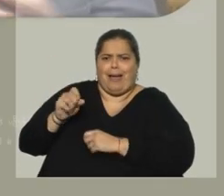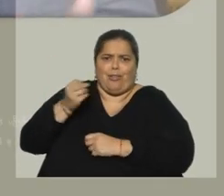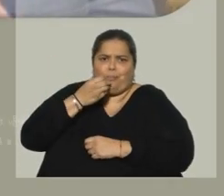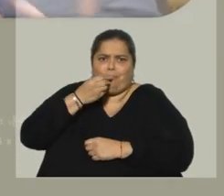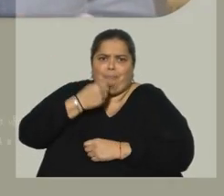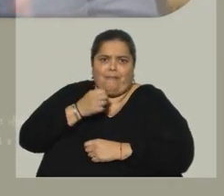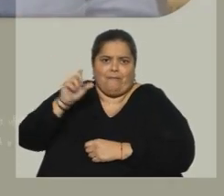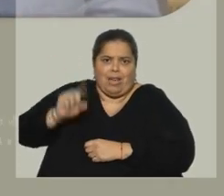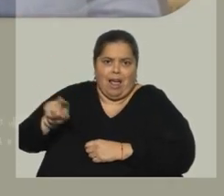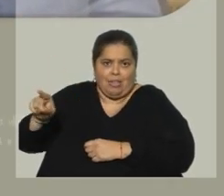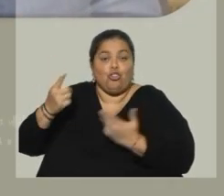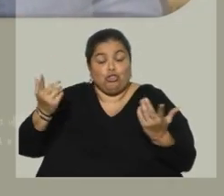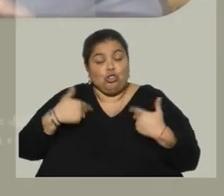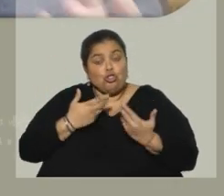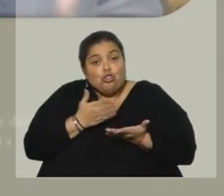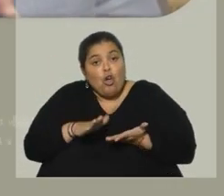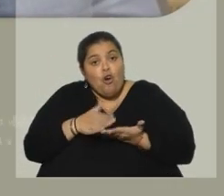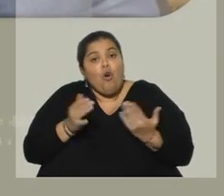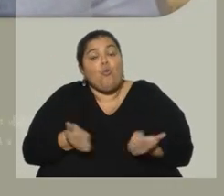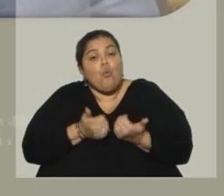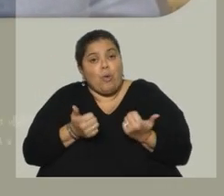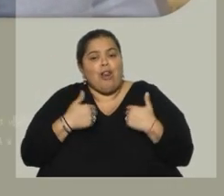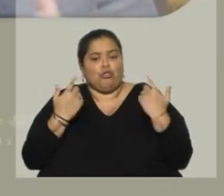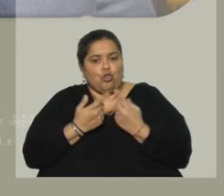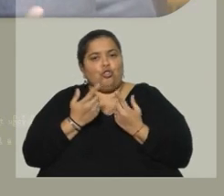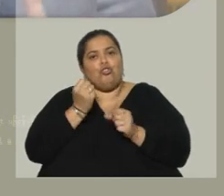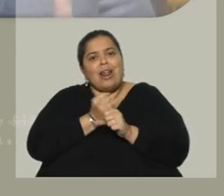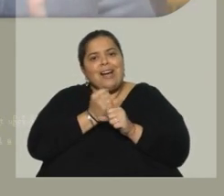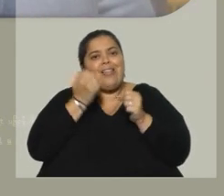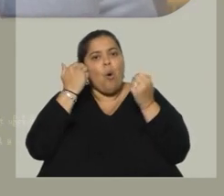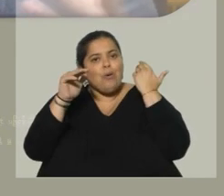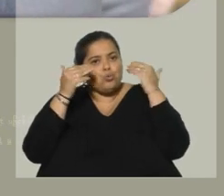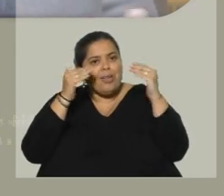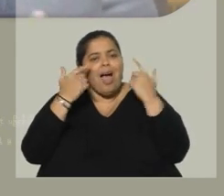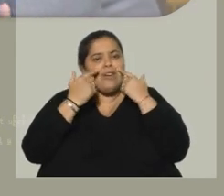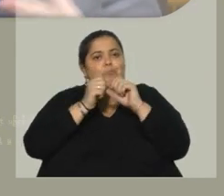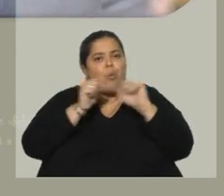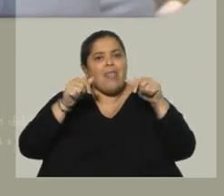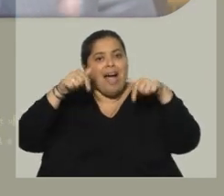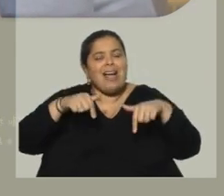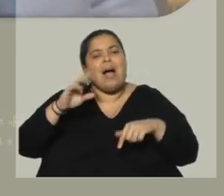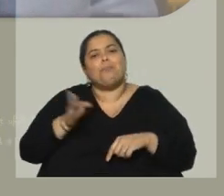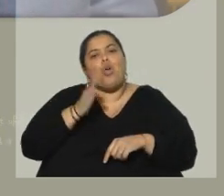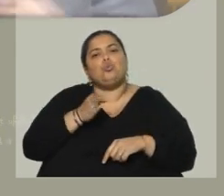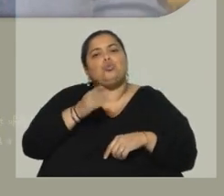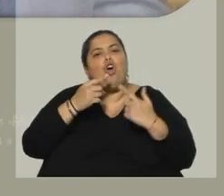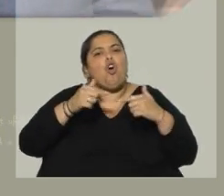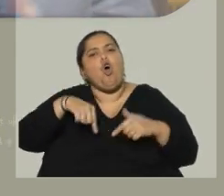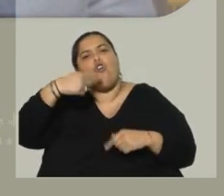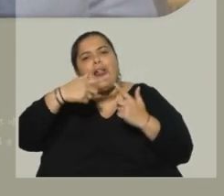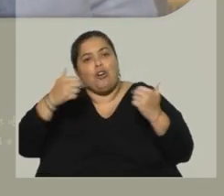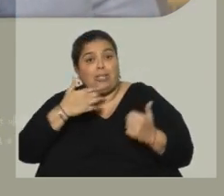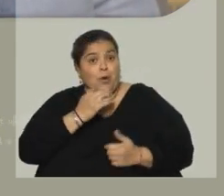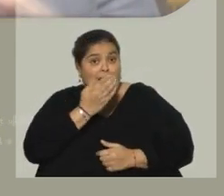en ese sentido hemos estado trabajando y estamos trabajando con autoridades de poder empezar a permitir la regulación un poco más industrial de subproductos, como sea